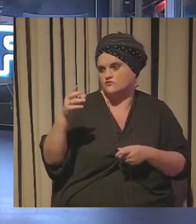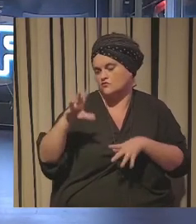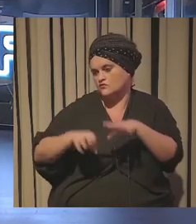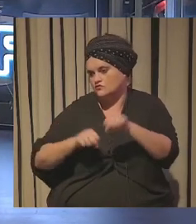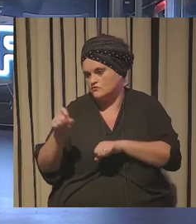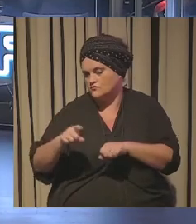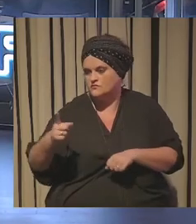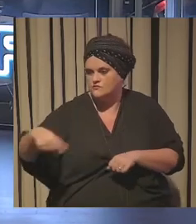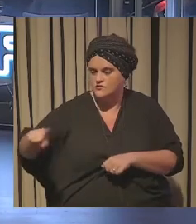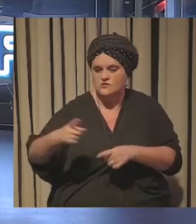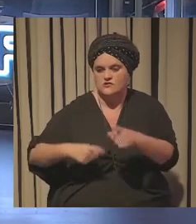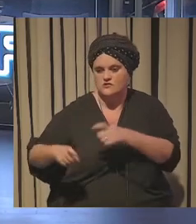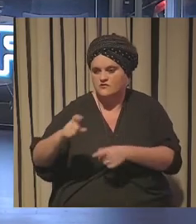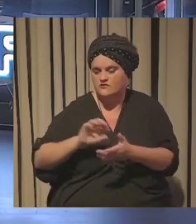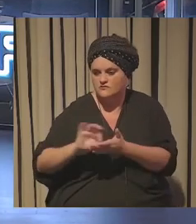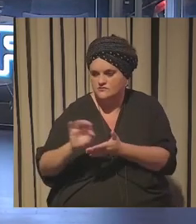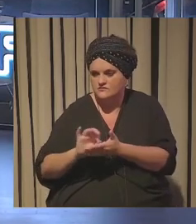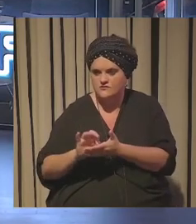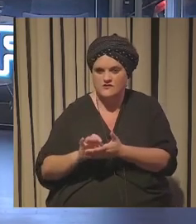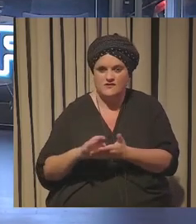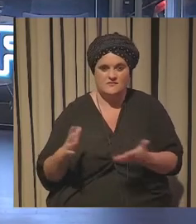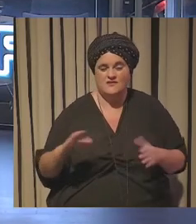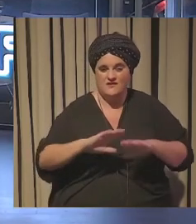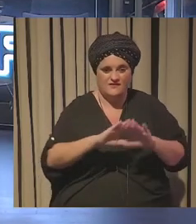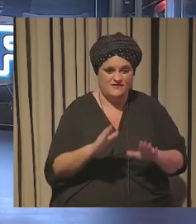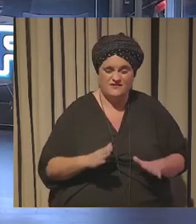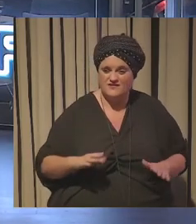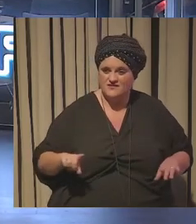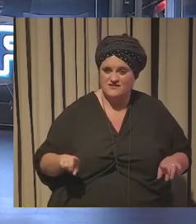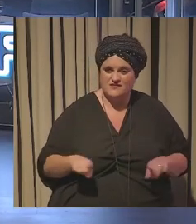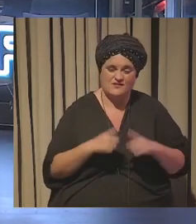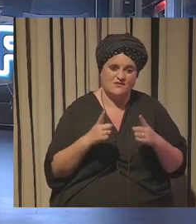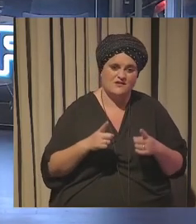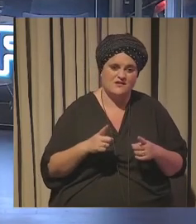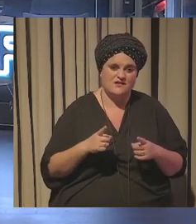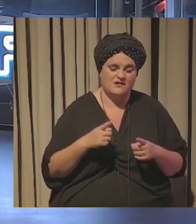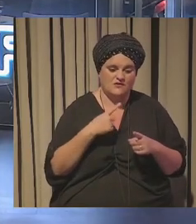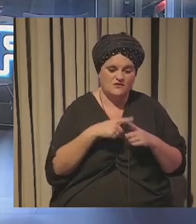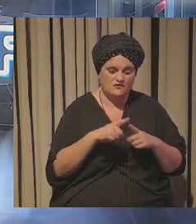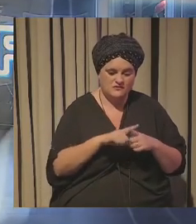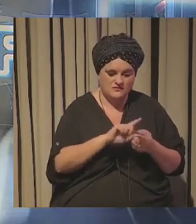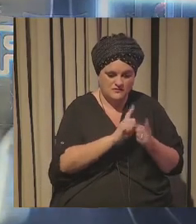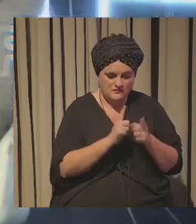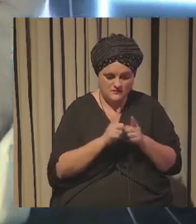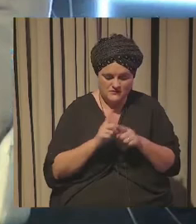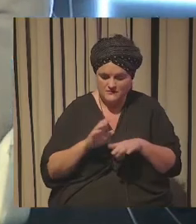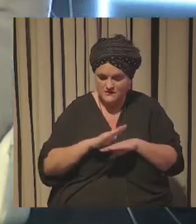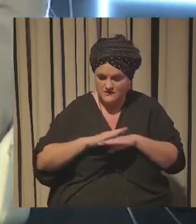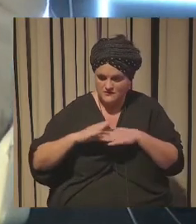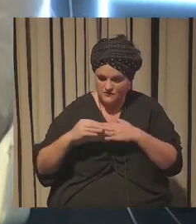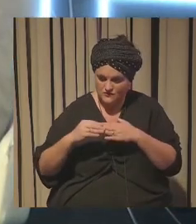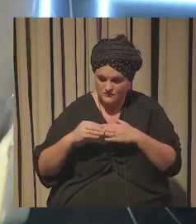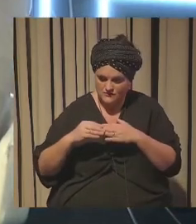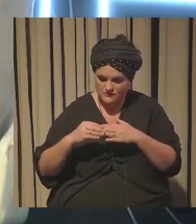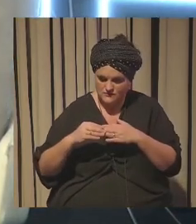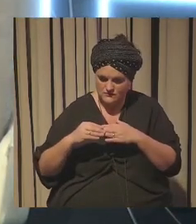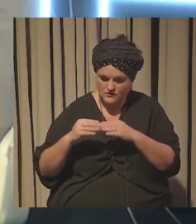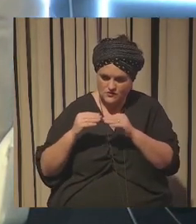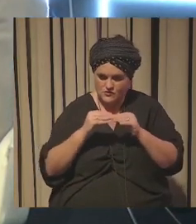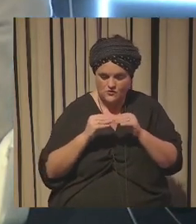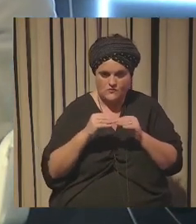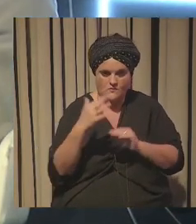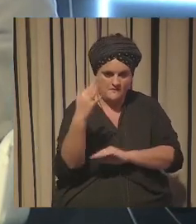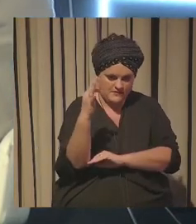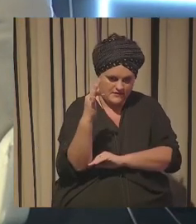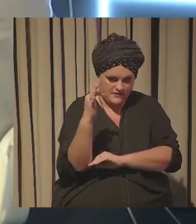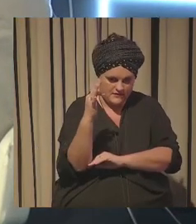vosotros más desde el negocio el servicio pero es que al final lo que queremos es eso cambiar cosas para que nuestro cliente como un Vizcaya en este caso Vizcaya